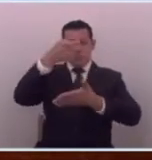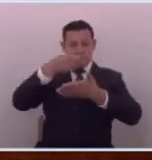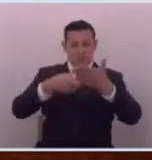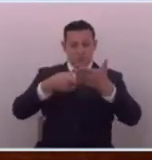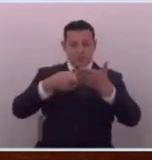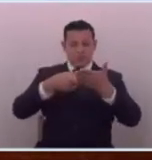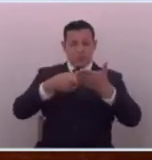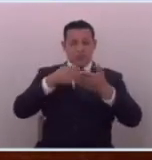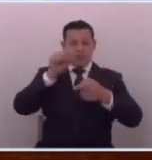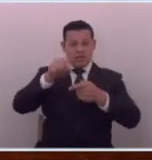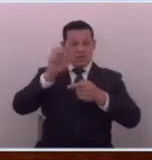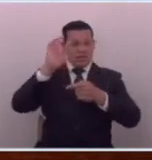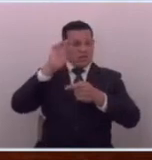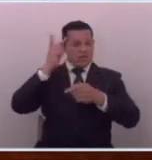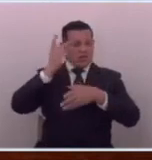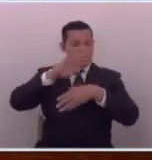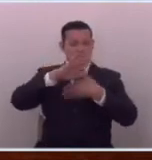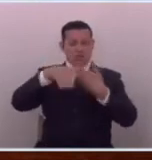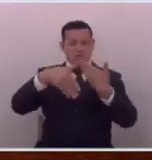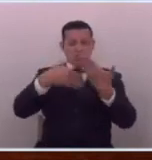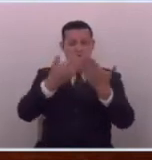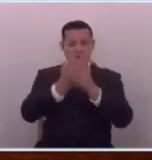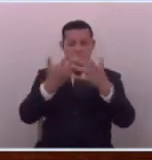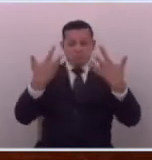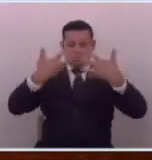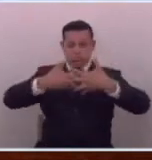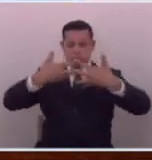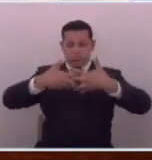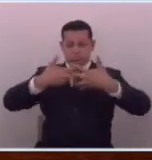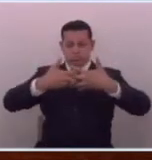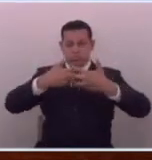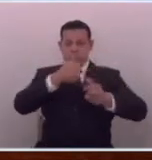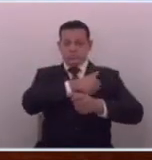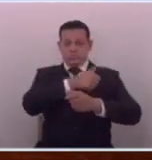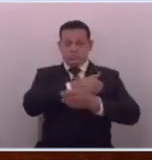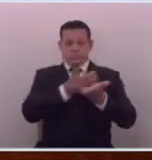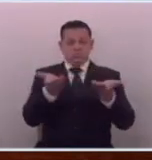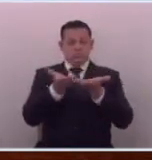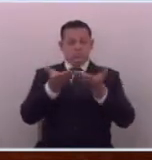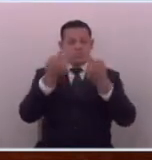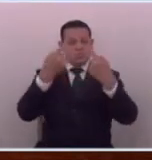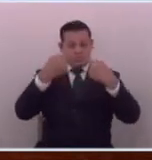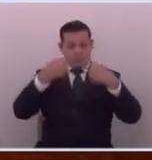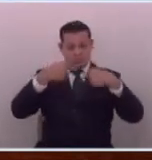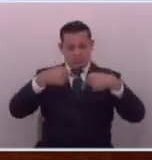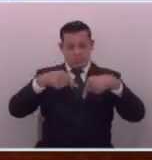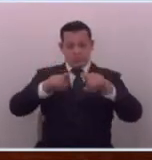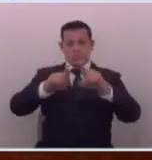eso es lo que todo toda empresa debió haber hecho siempre